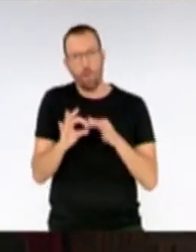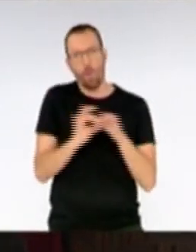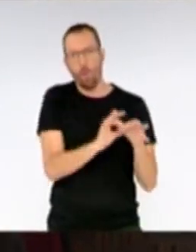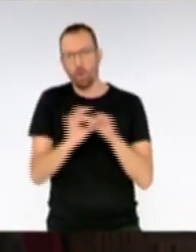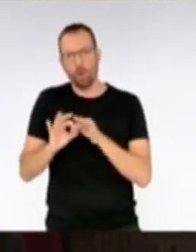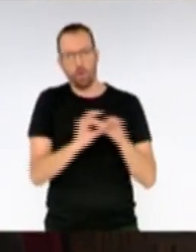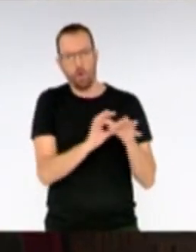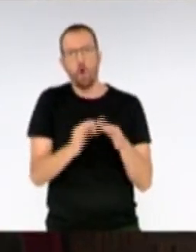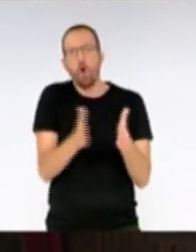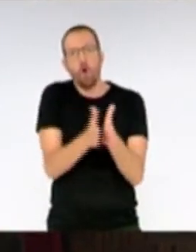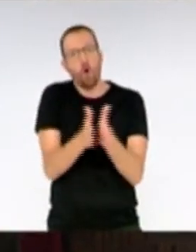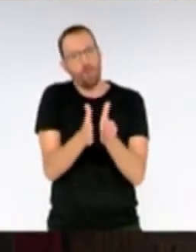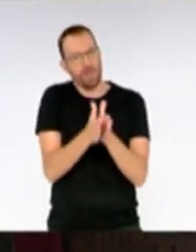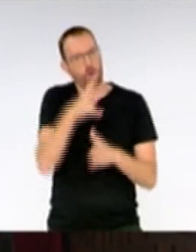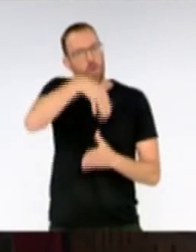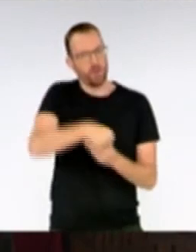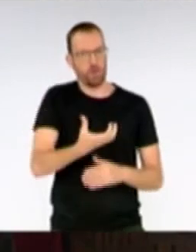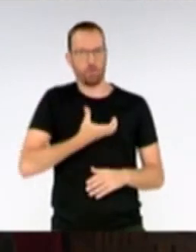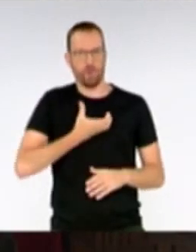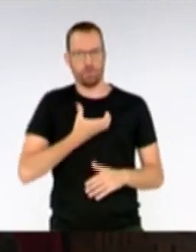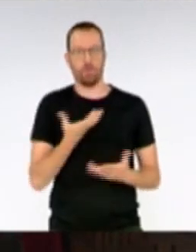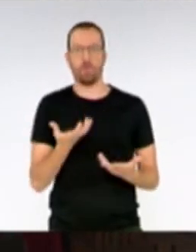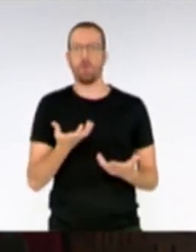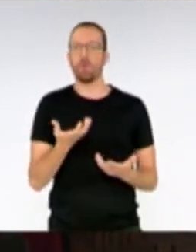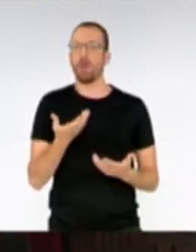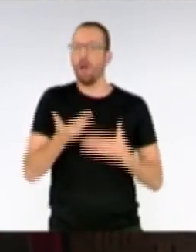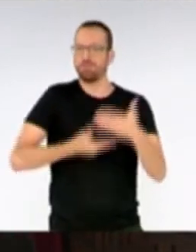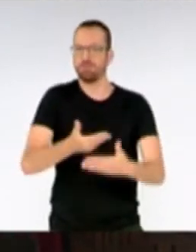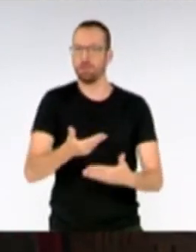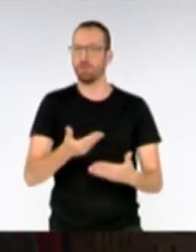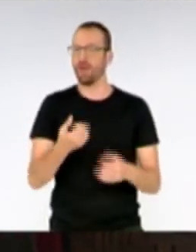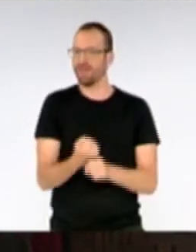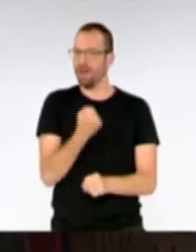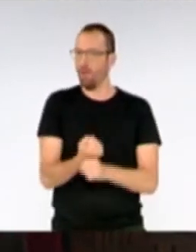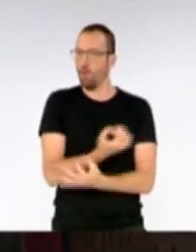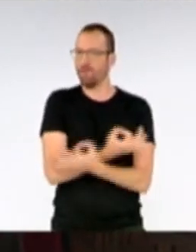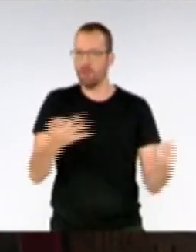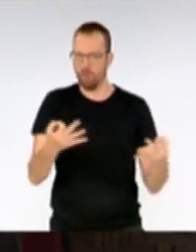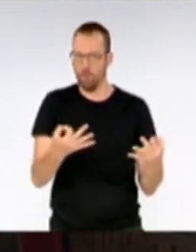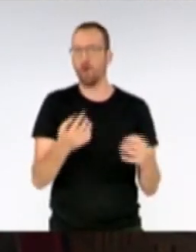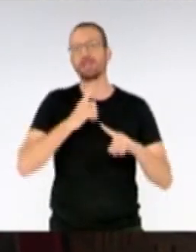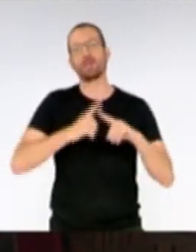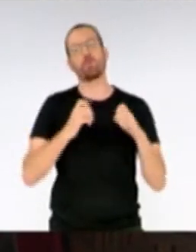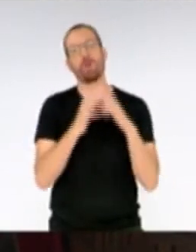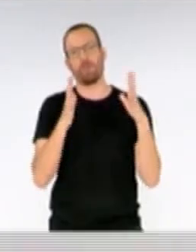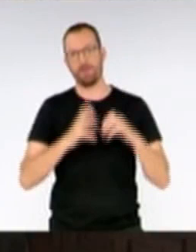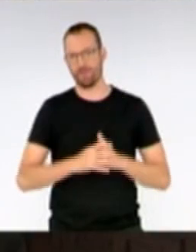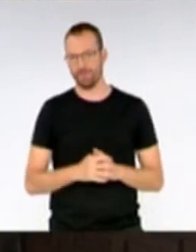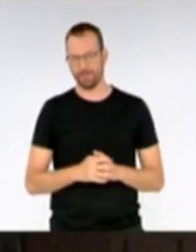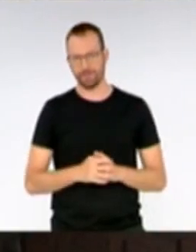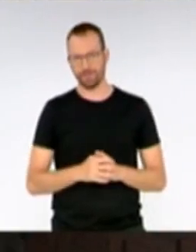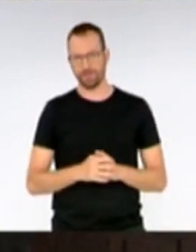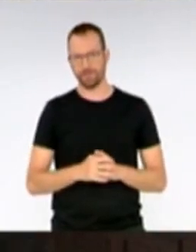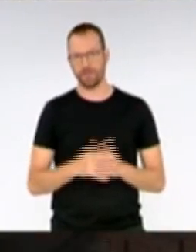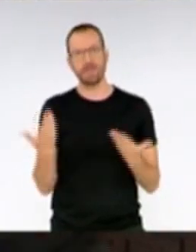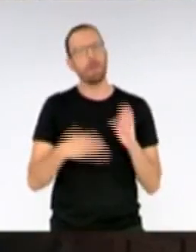todos los compañeros y compañeras de la administración para que realmente podamos hacer un trabajo efectivo por Santa Cruz de la Palma. ¿Cuál